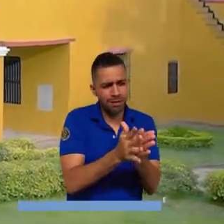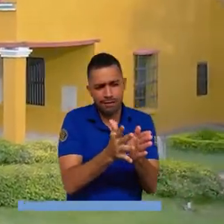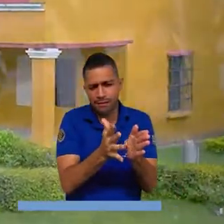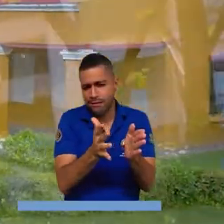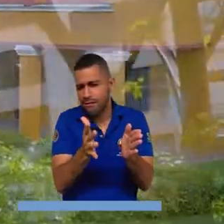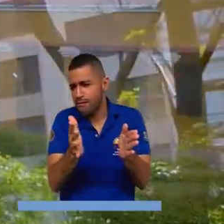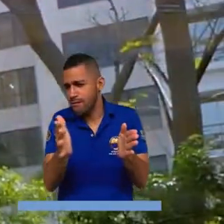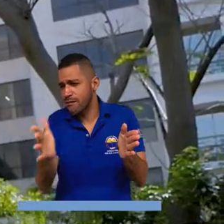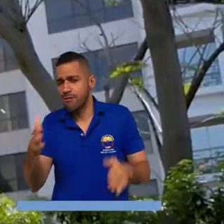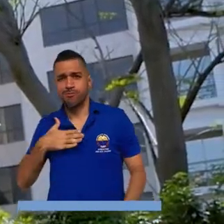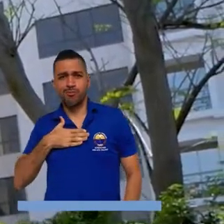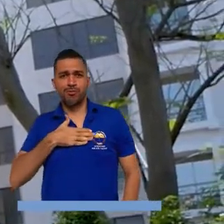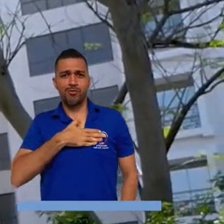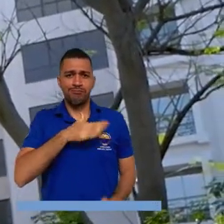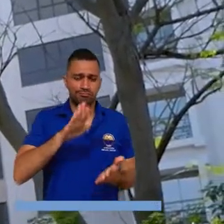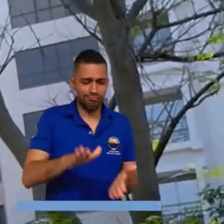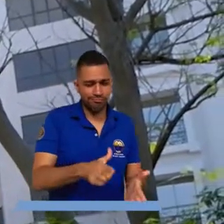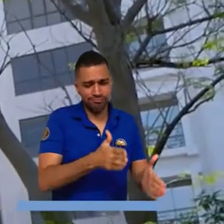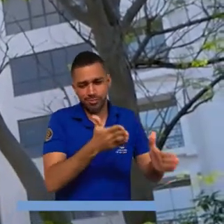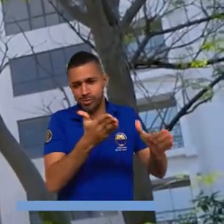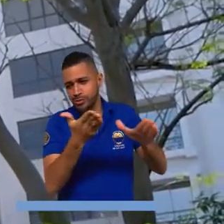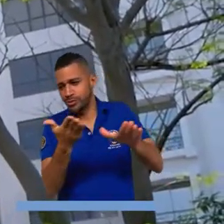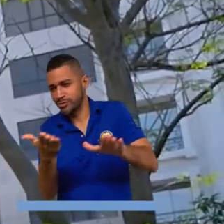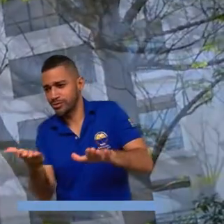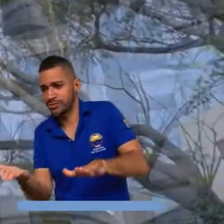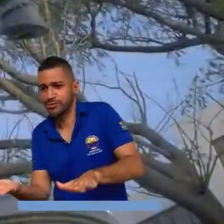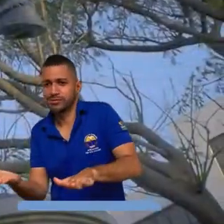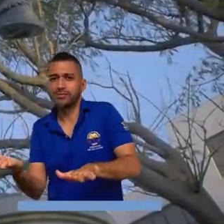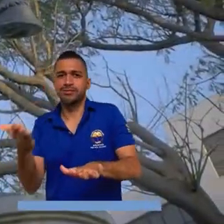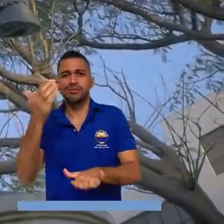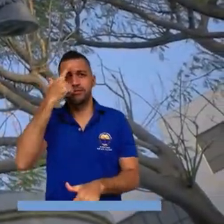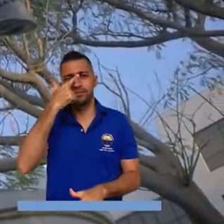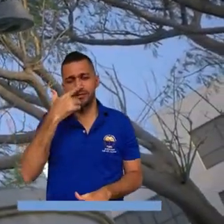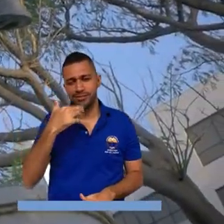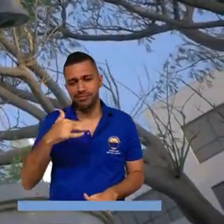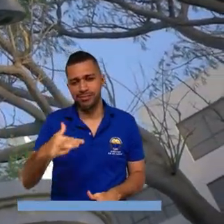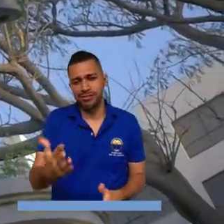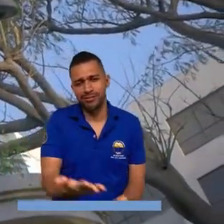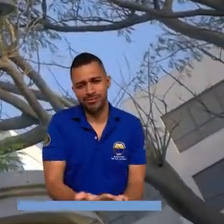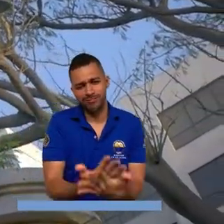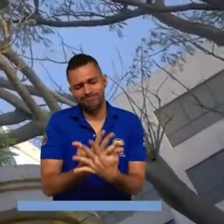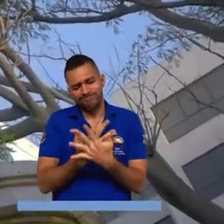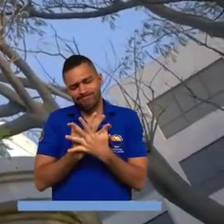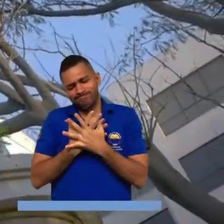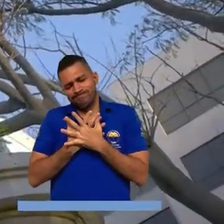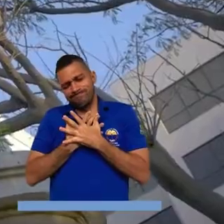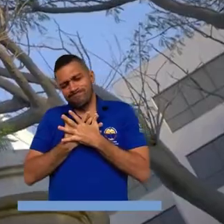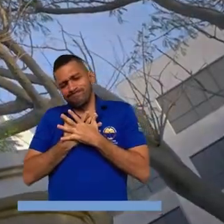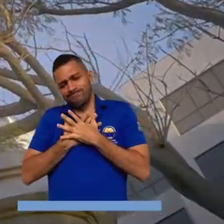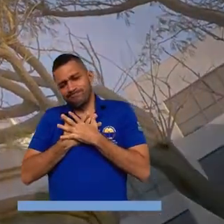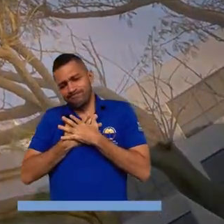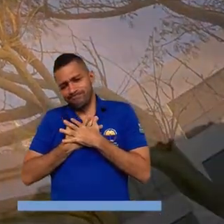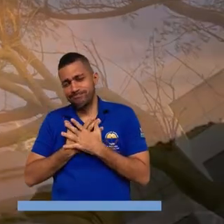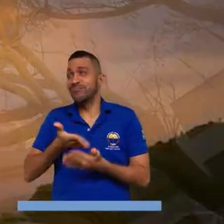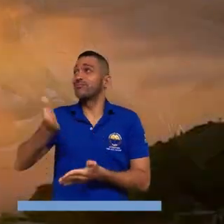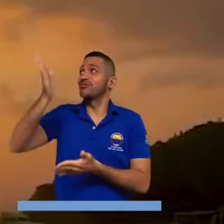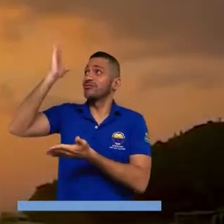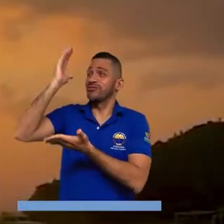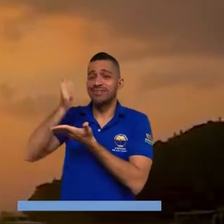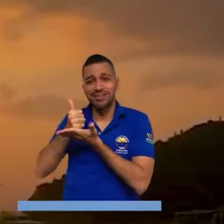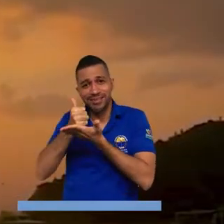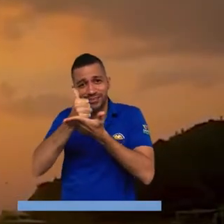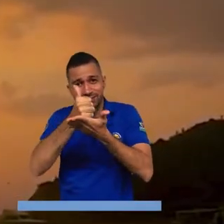soportará el hombre más grande de América Latina